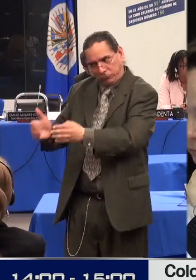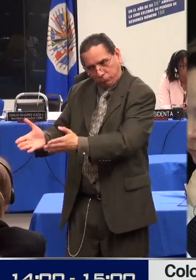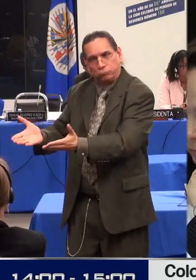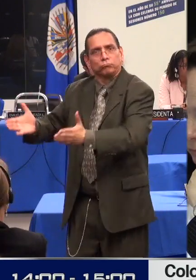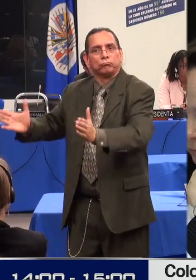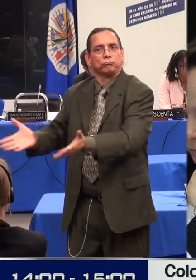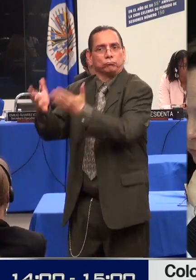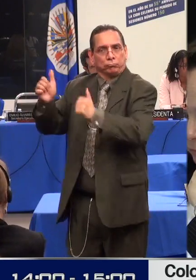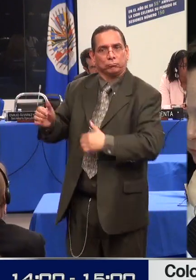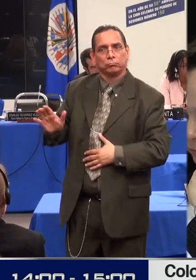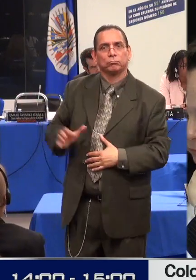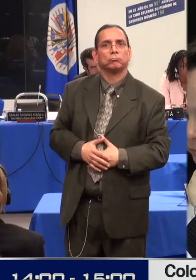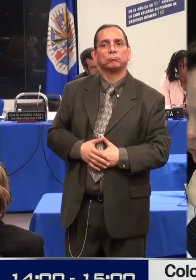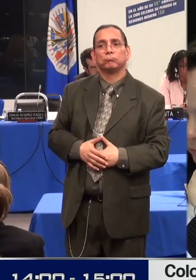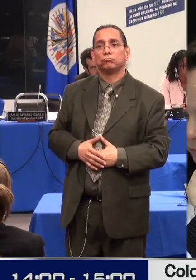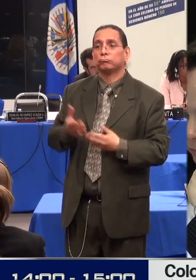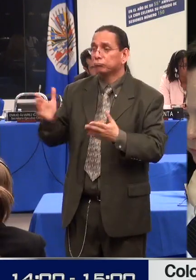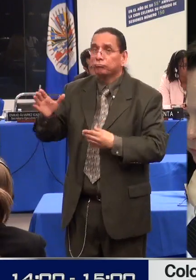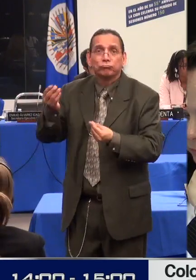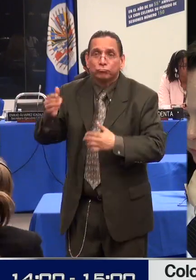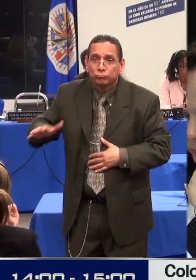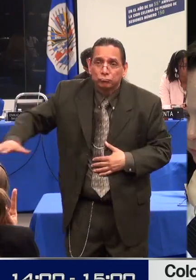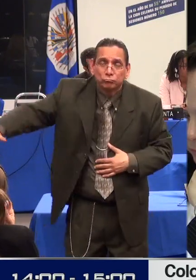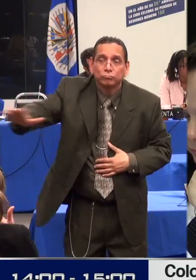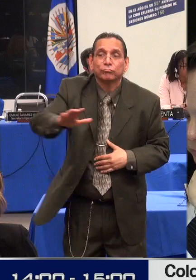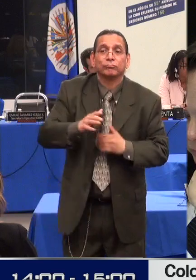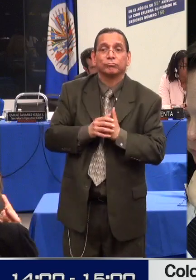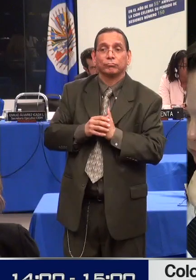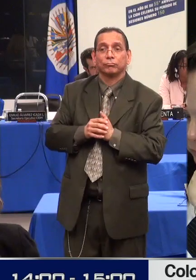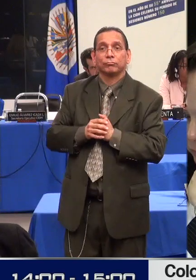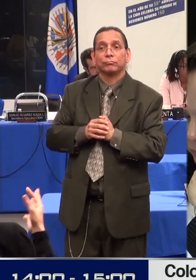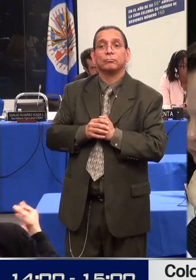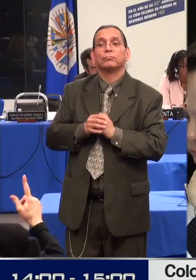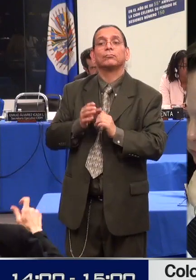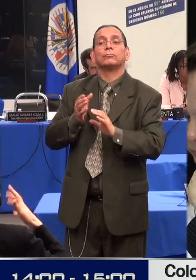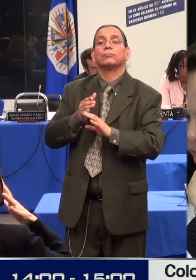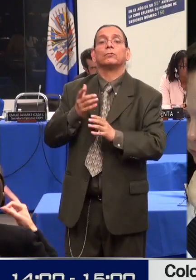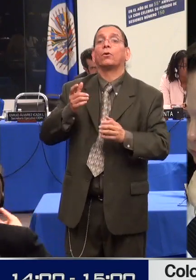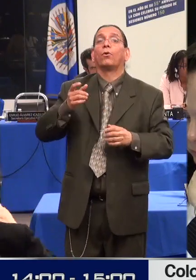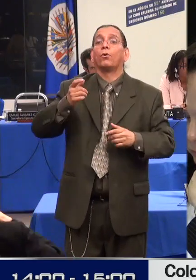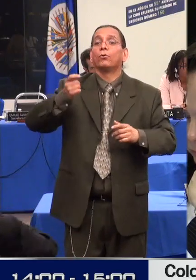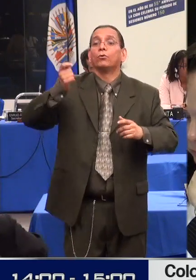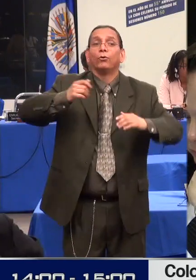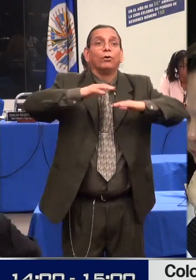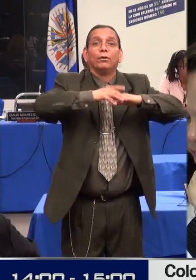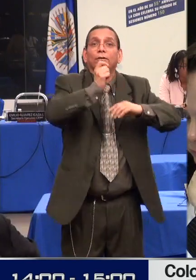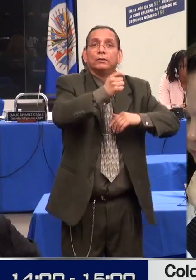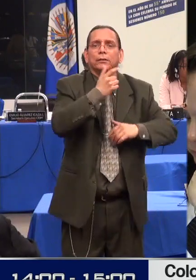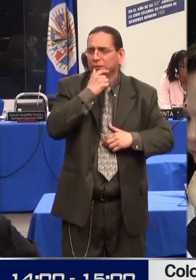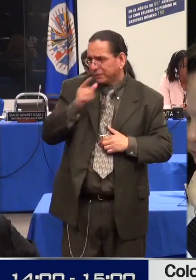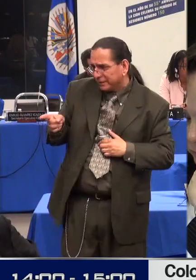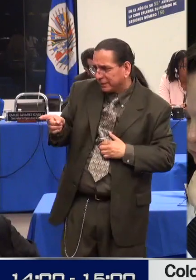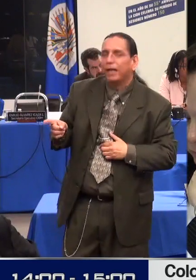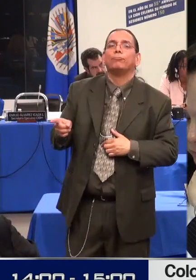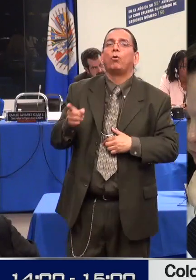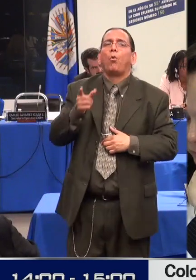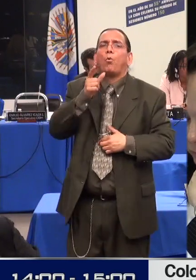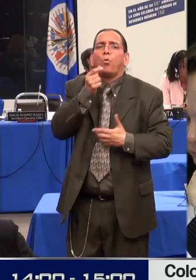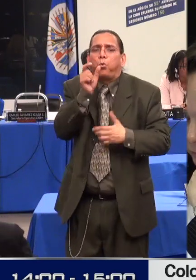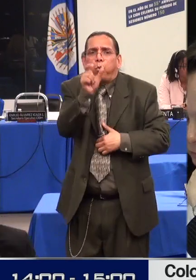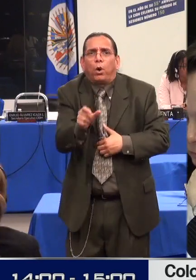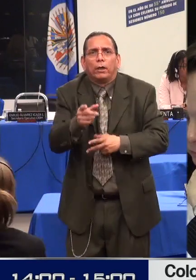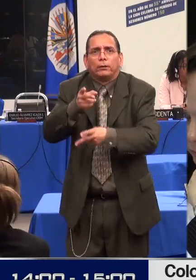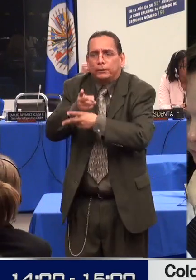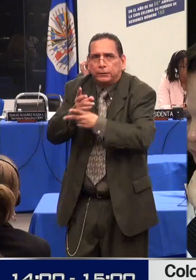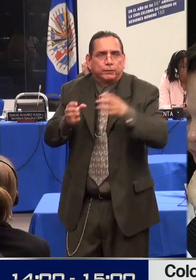En el mismo sentido, algunos instrumentos internacionales preveían circunstancias afines respecto de las personas